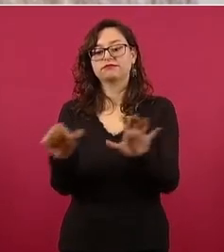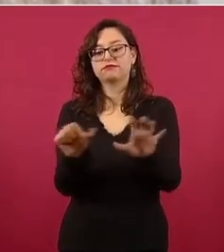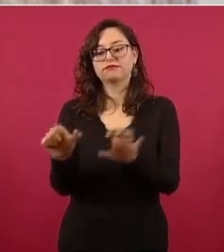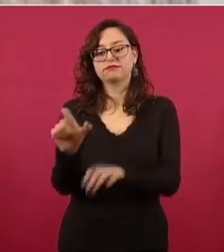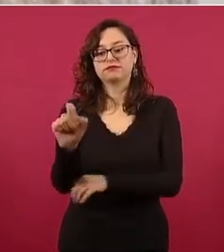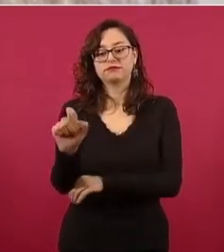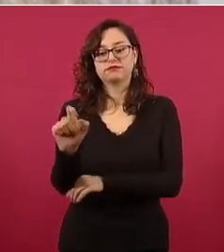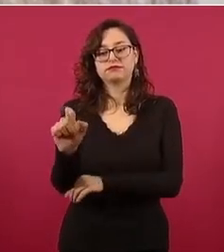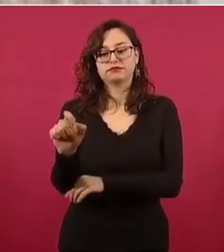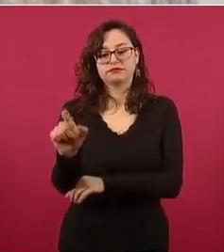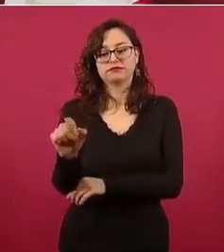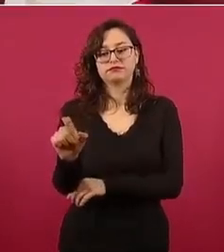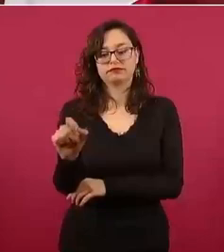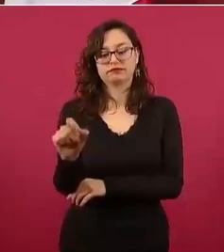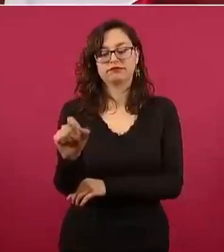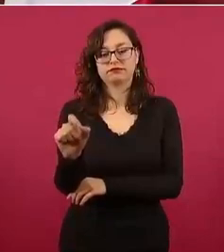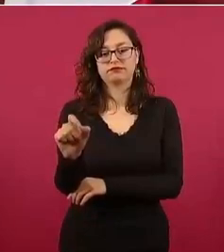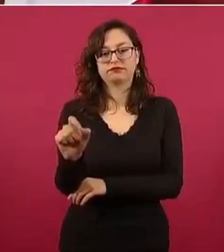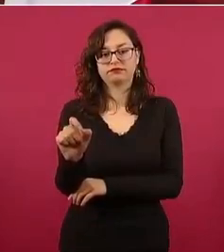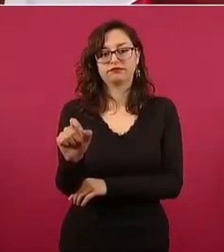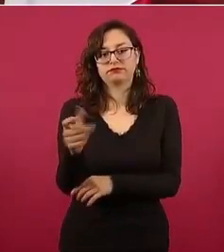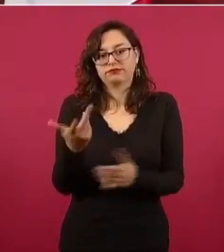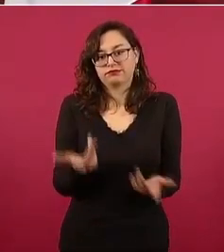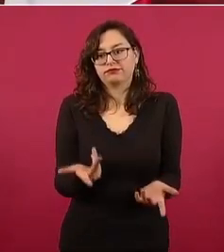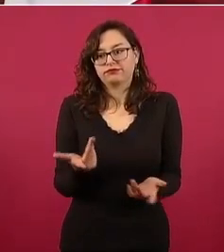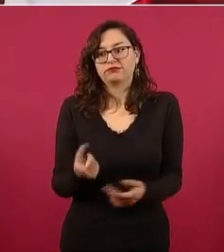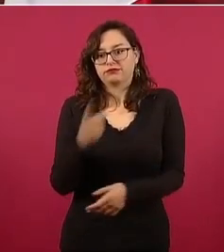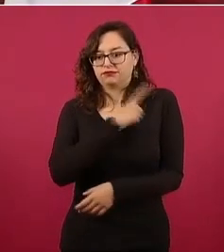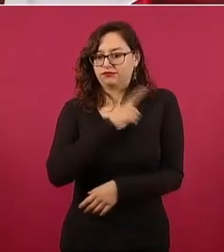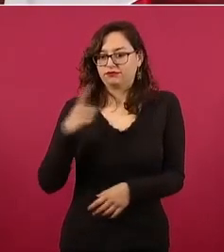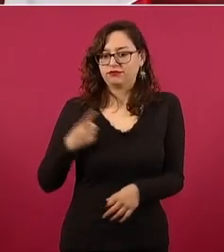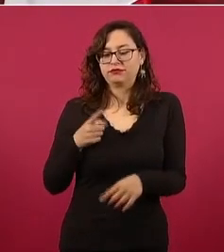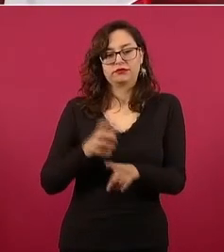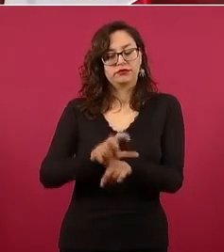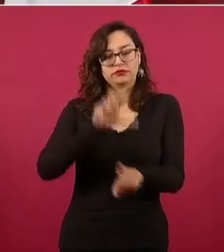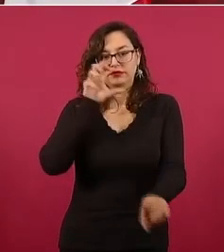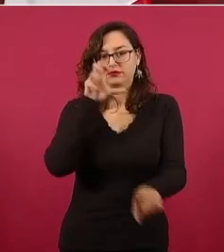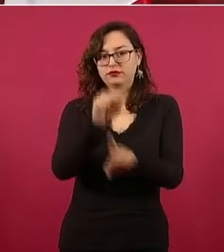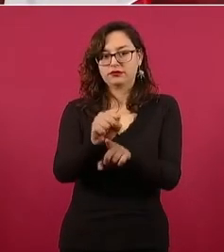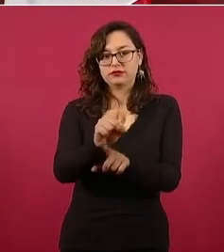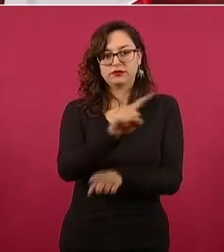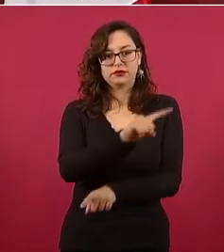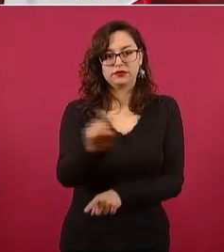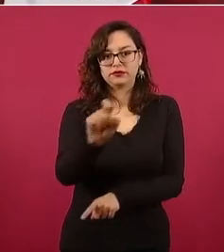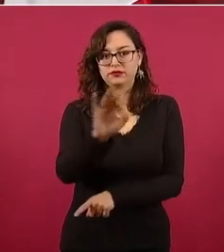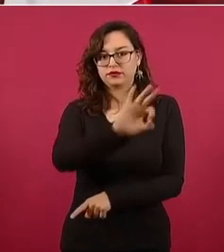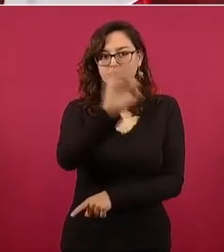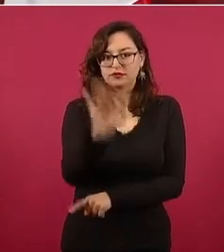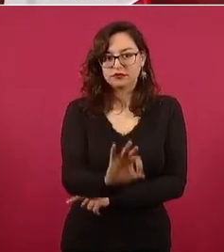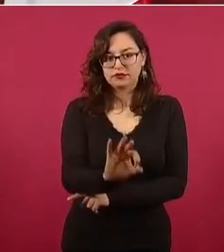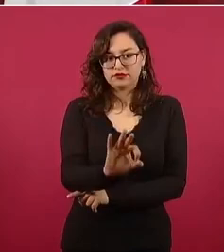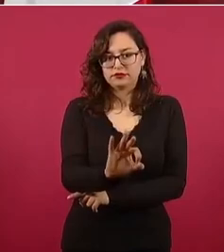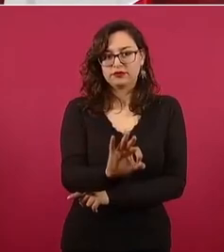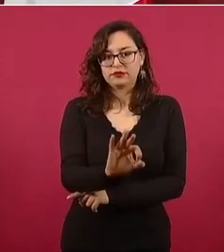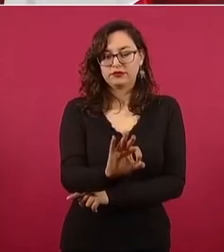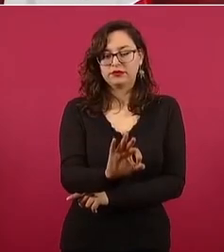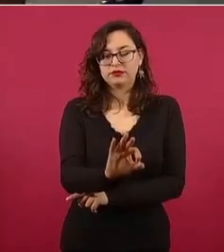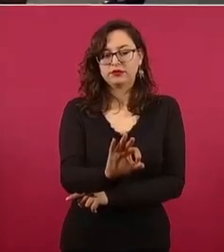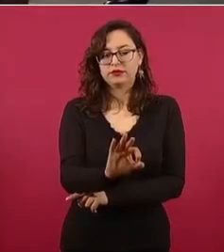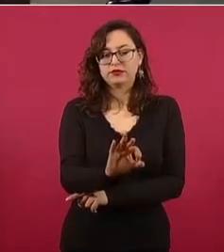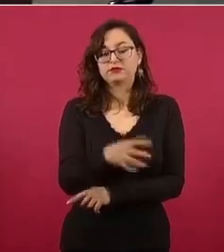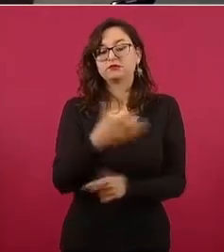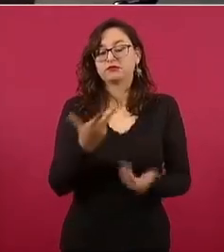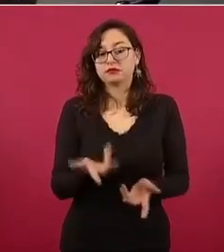Y el propósito es tenerlos todos, porque esto